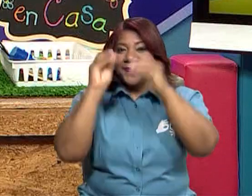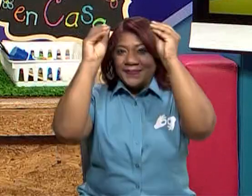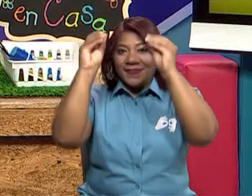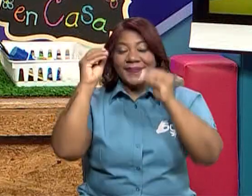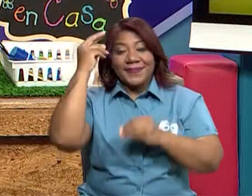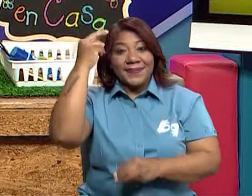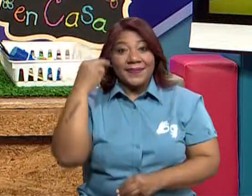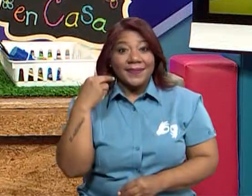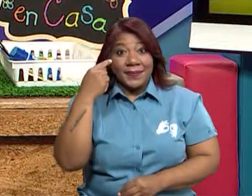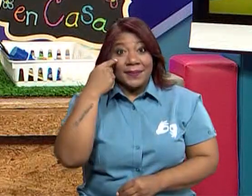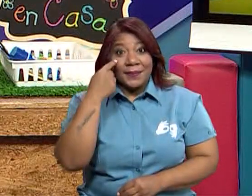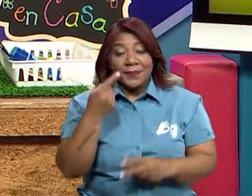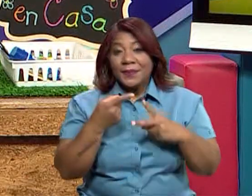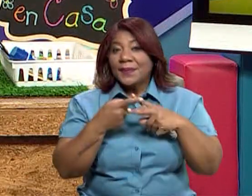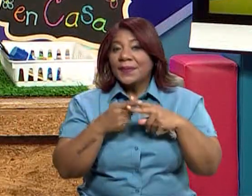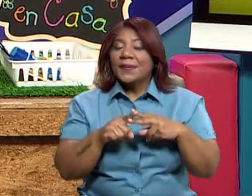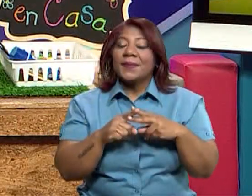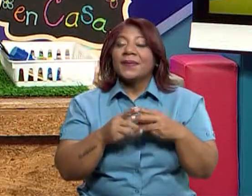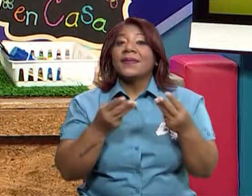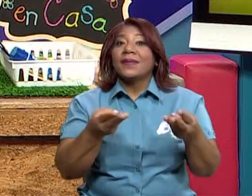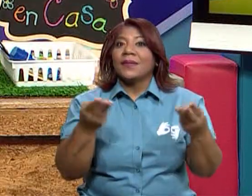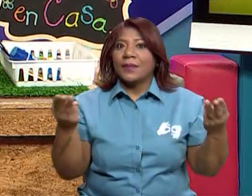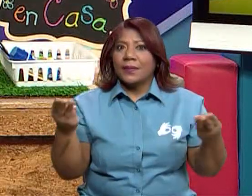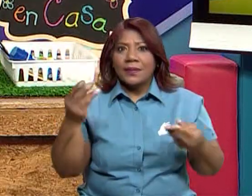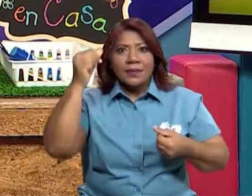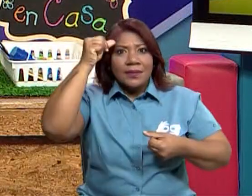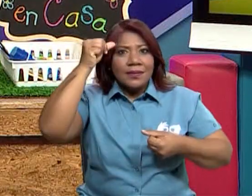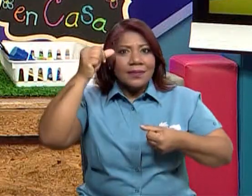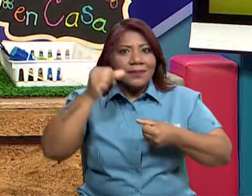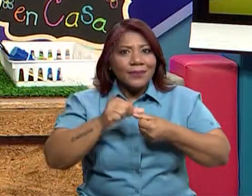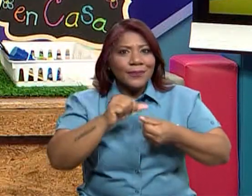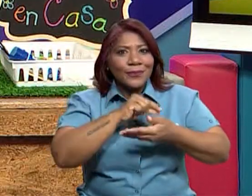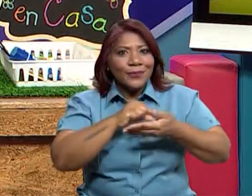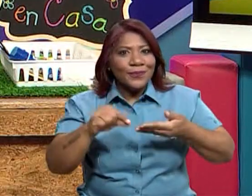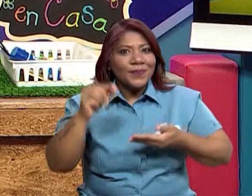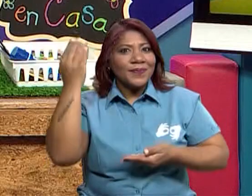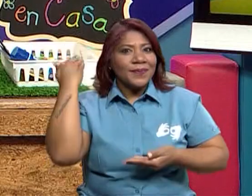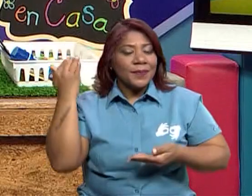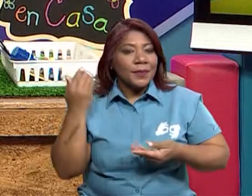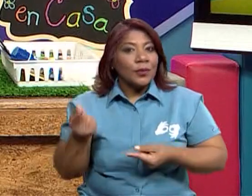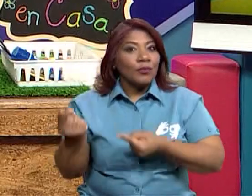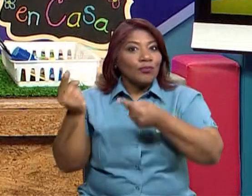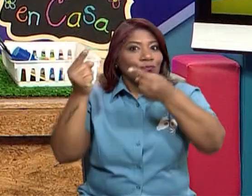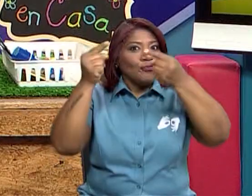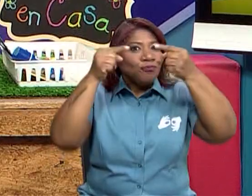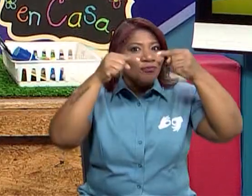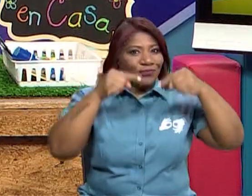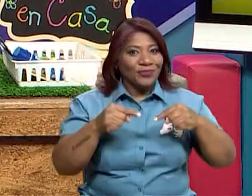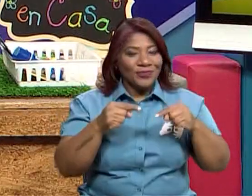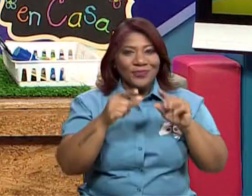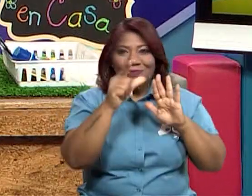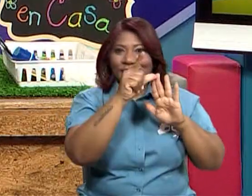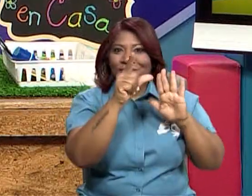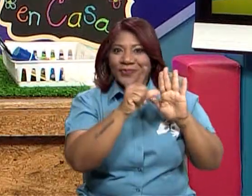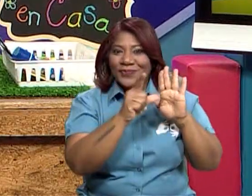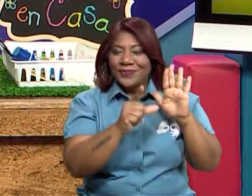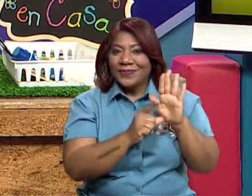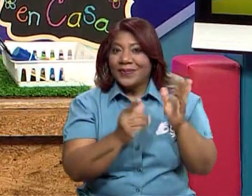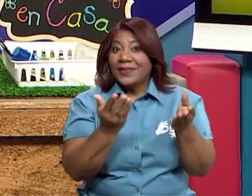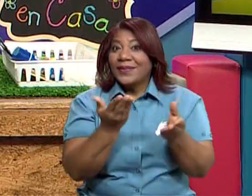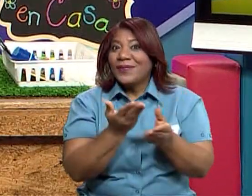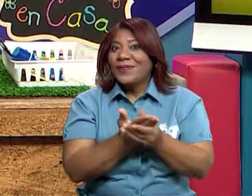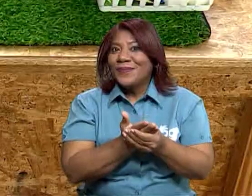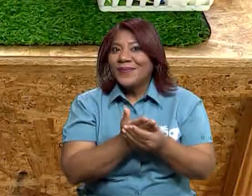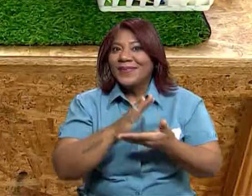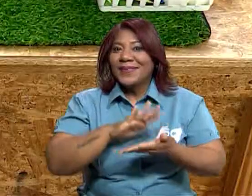Nati y vamos a iniciar con los materiales que te había solicitado la semana anterior. Pedí que tuvieses fuera un folder, hoja de